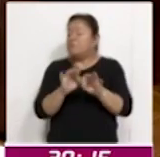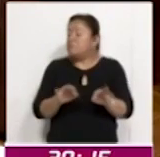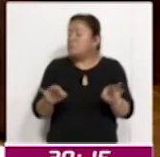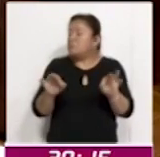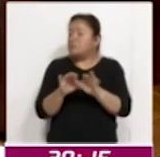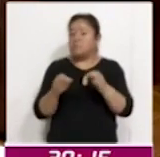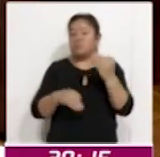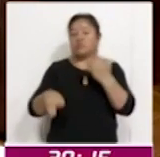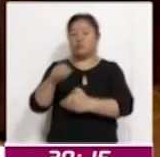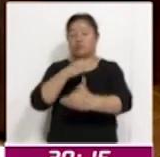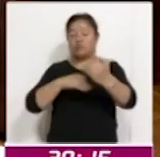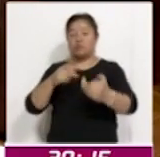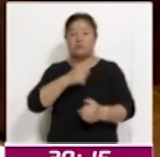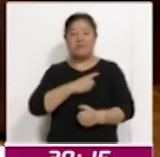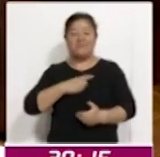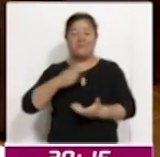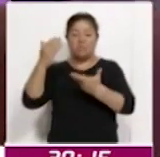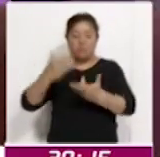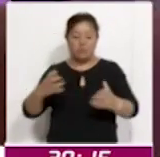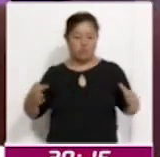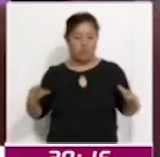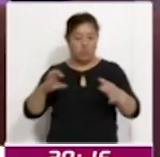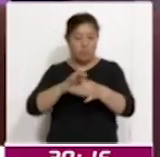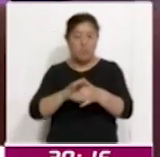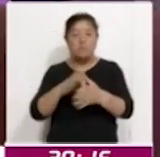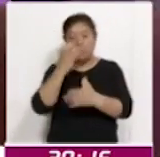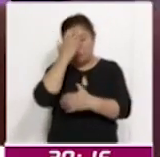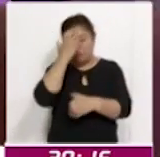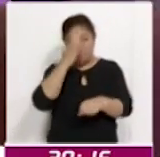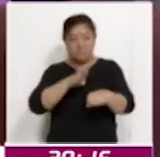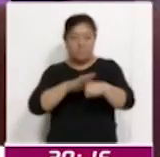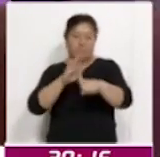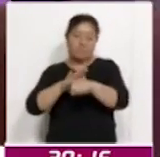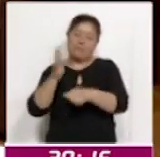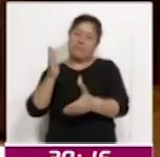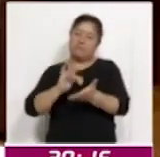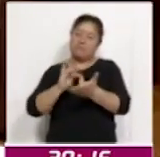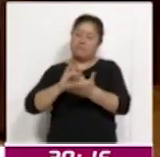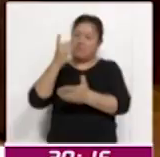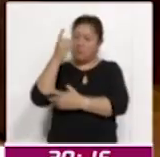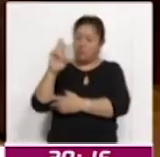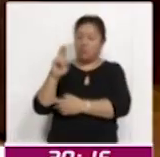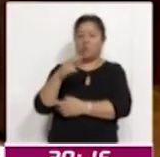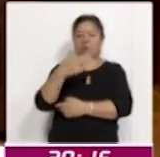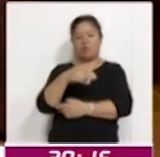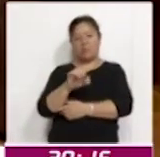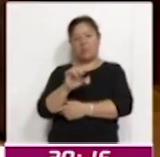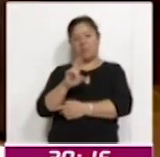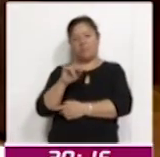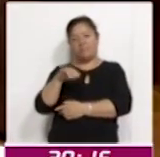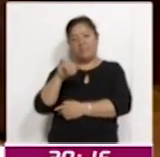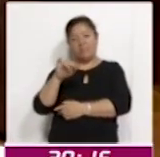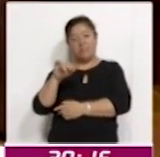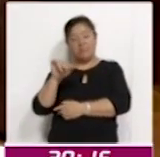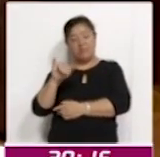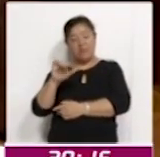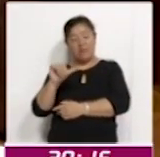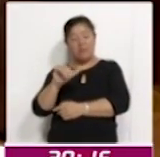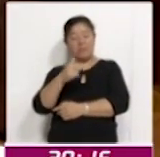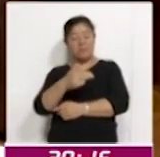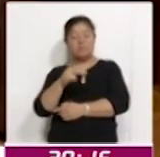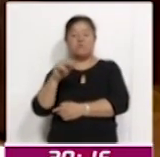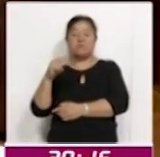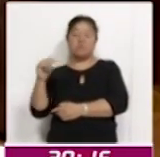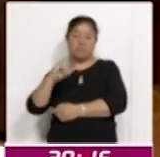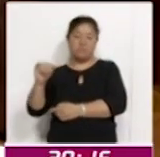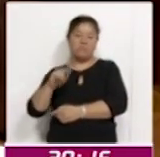involucrarnos y conocer más sobre estas situaciones. Pues, queremos agradecer esta tarde a la doctora Herminia Hernández Jiménez, directora de Evaluación y